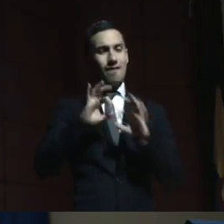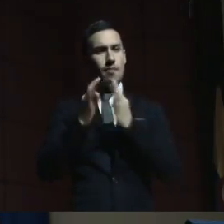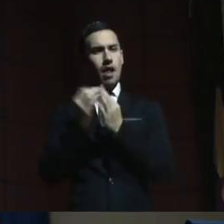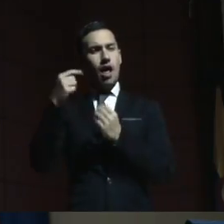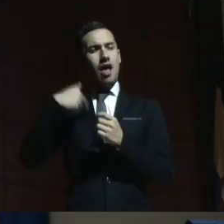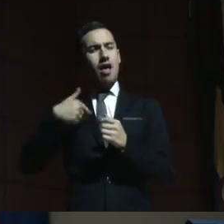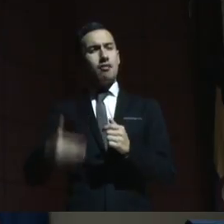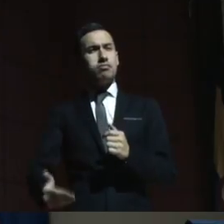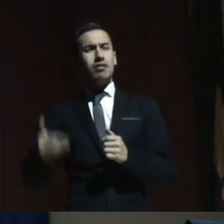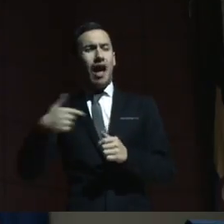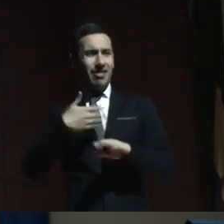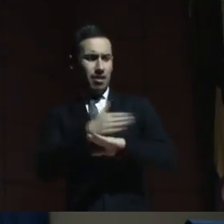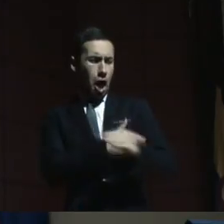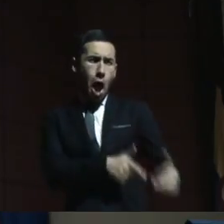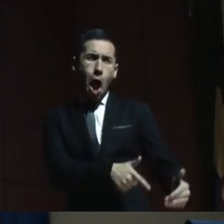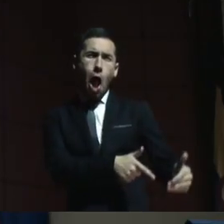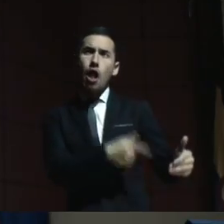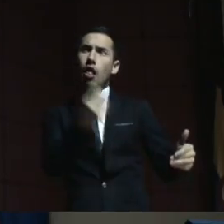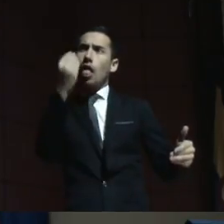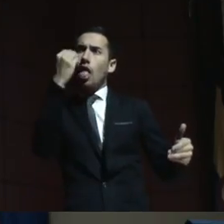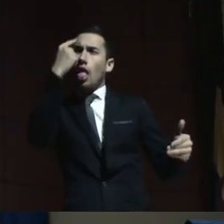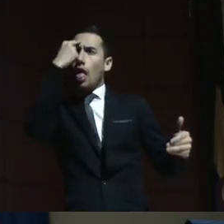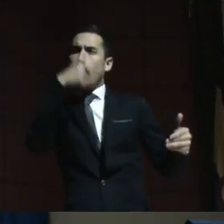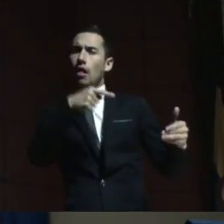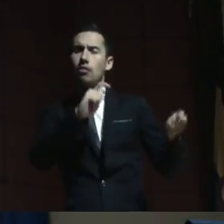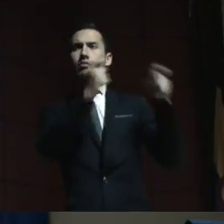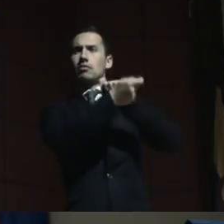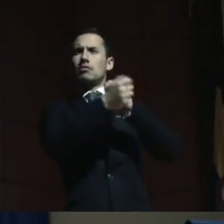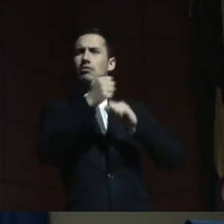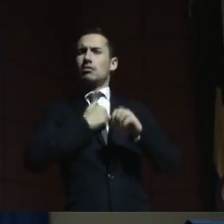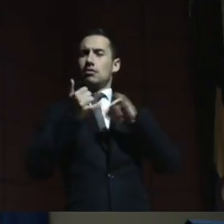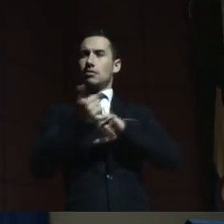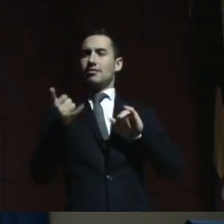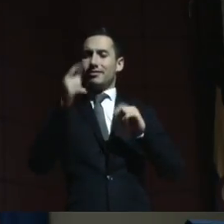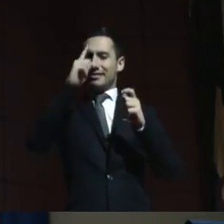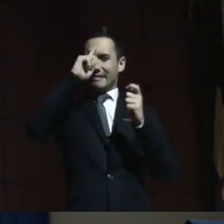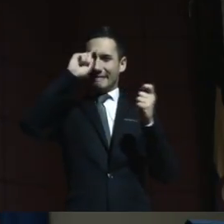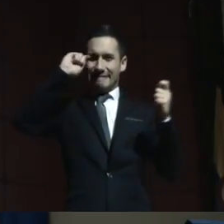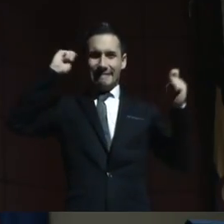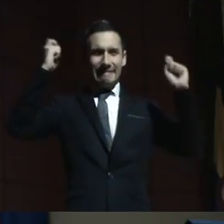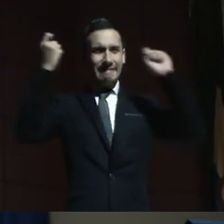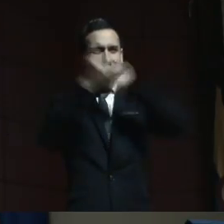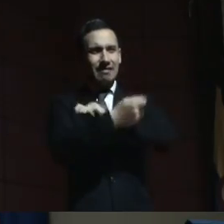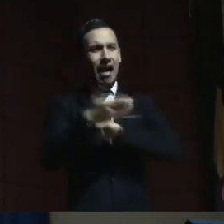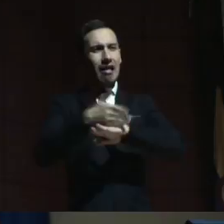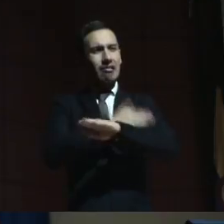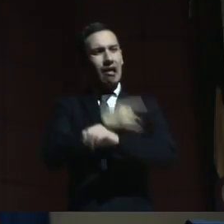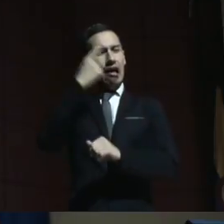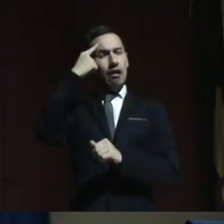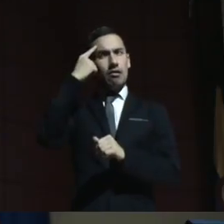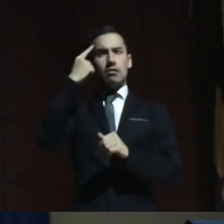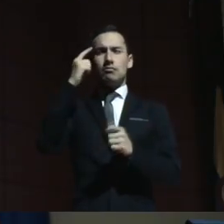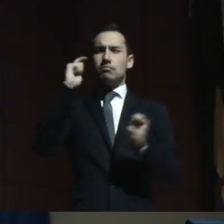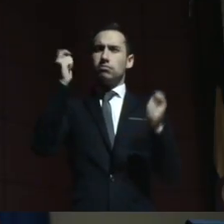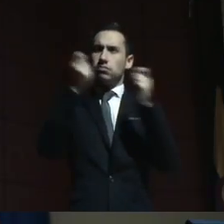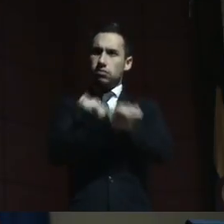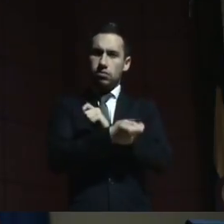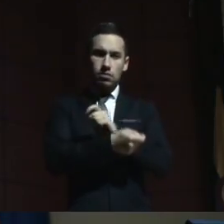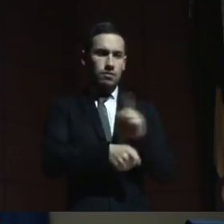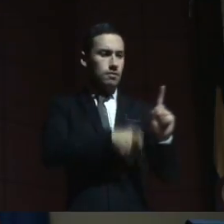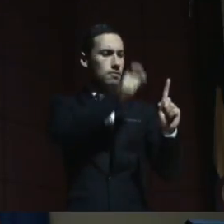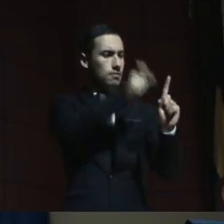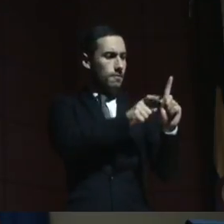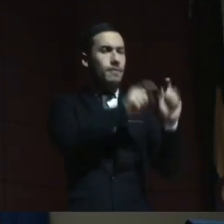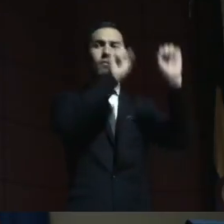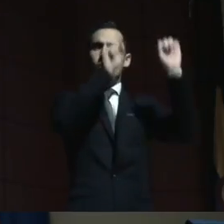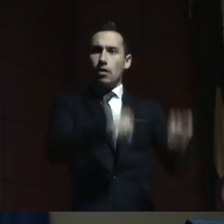¿cierto? Y tenemos que desaprender y verlos más desde todo lo que son capaces de hacer y sobre todo de ese valor